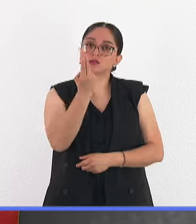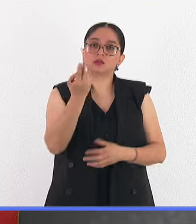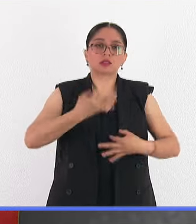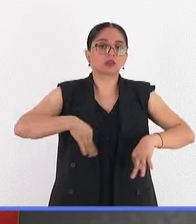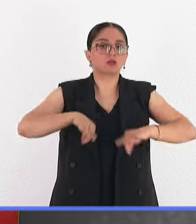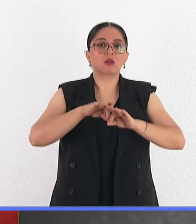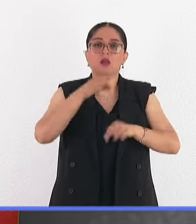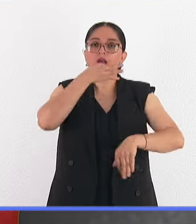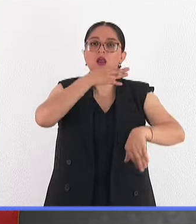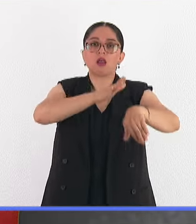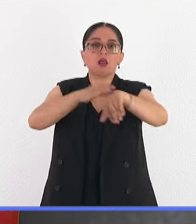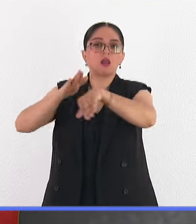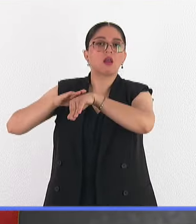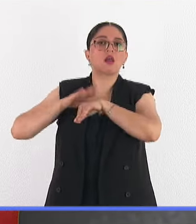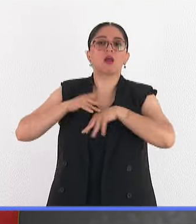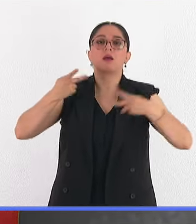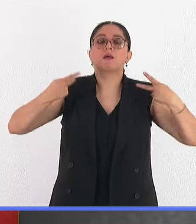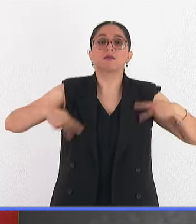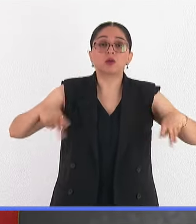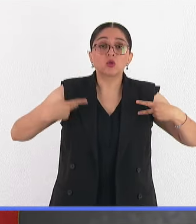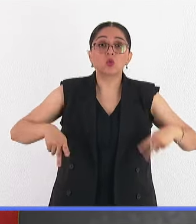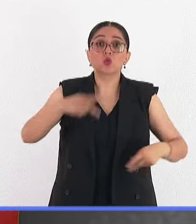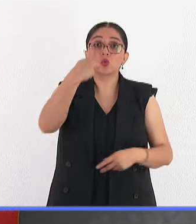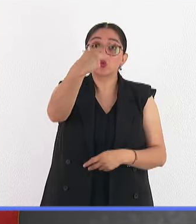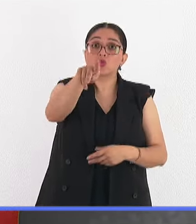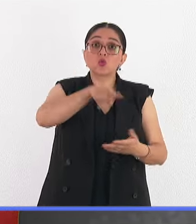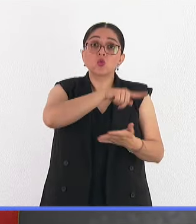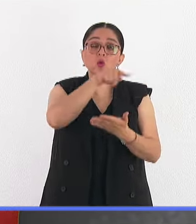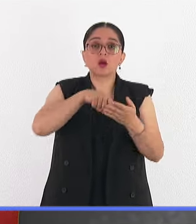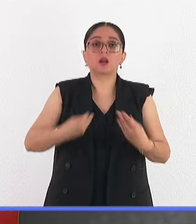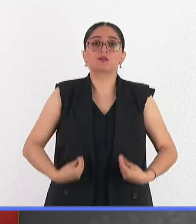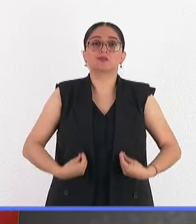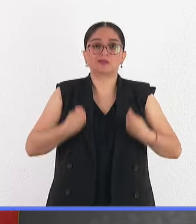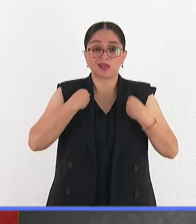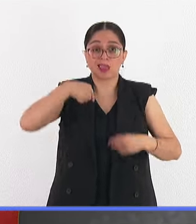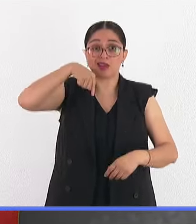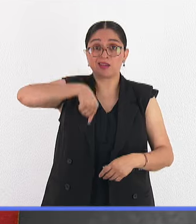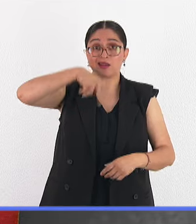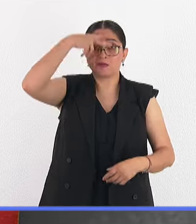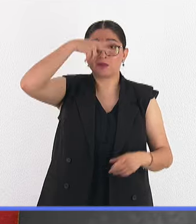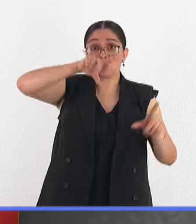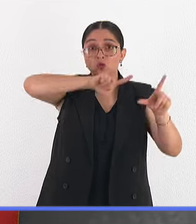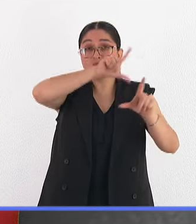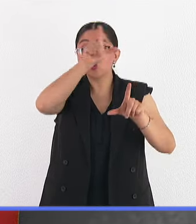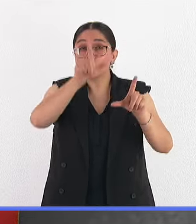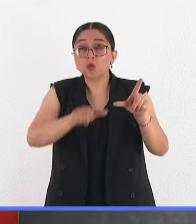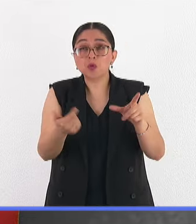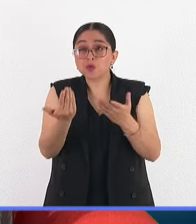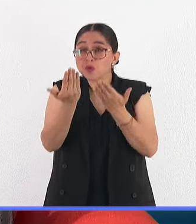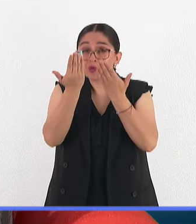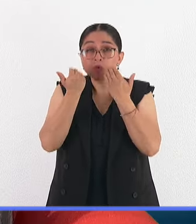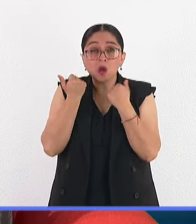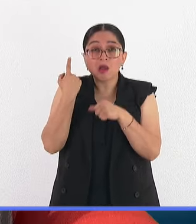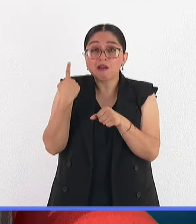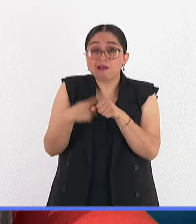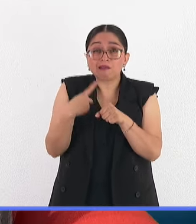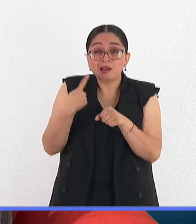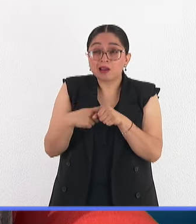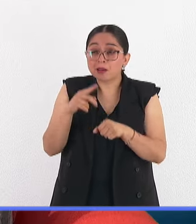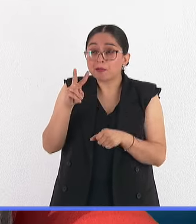es donde vive, y te voy a decir que en el país el único lugar donde no se han reportado vectores